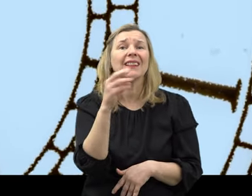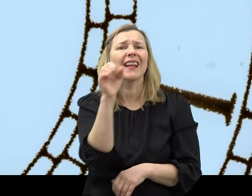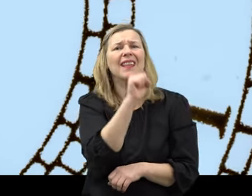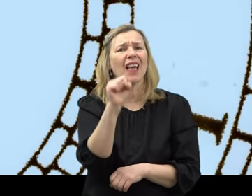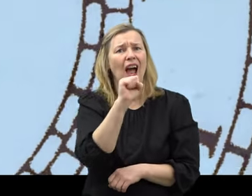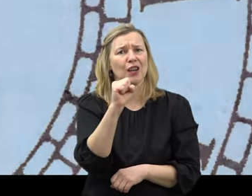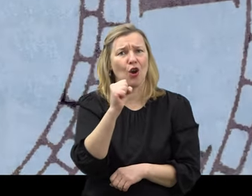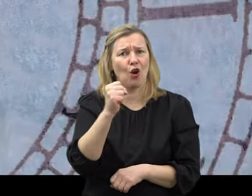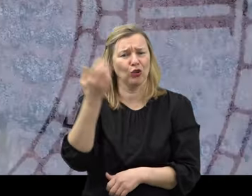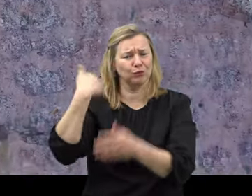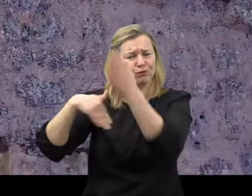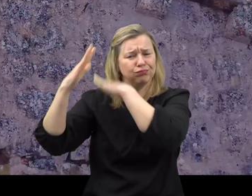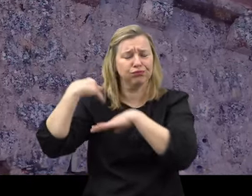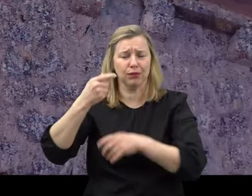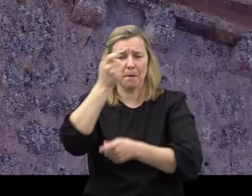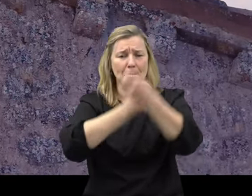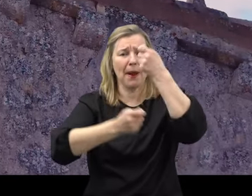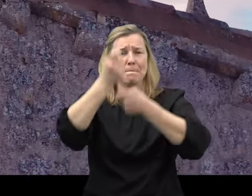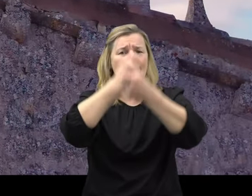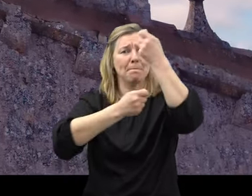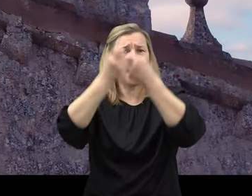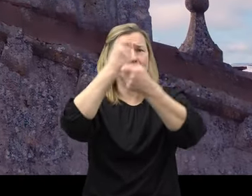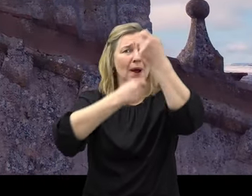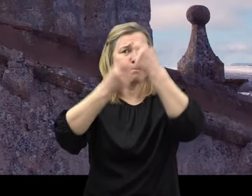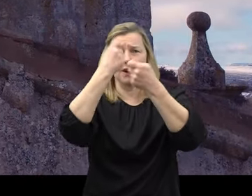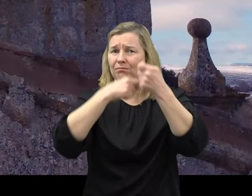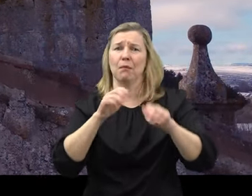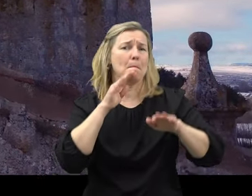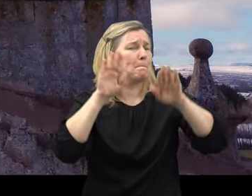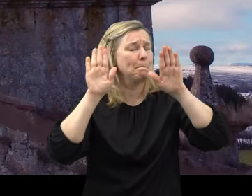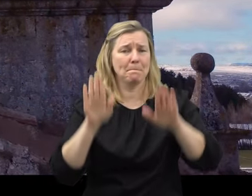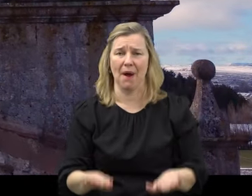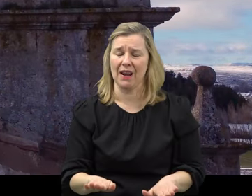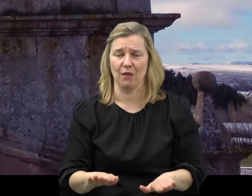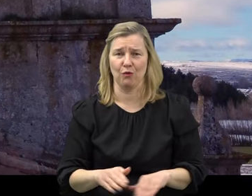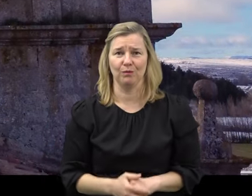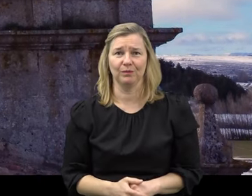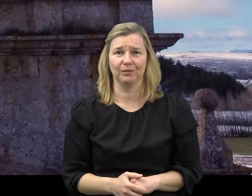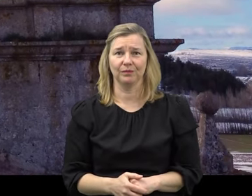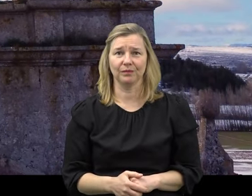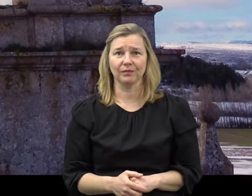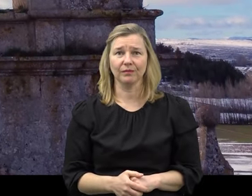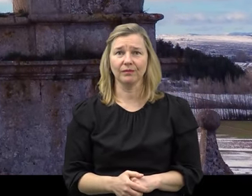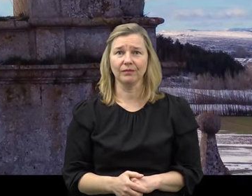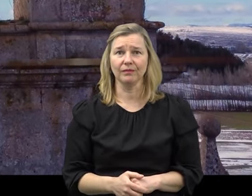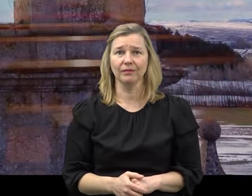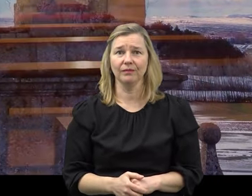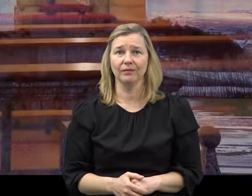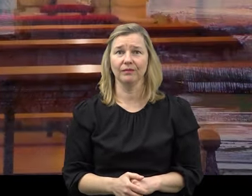el día que, hace más de 30 años, alguien le diese cuerda por última vez.